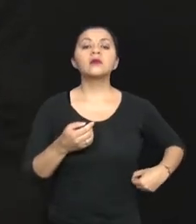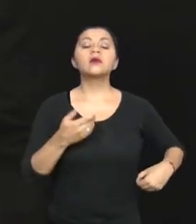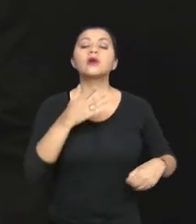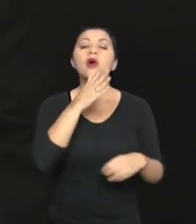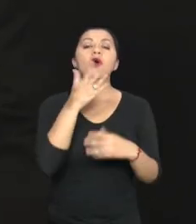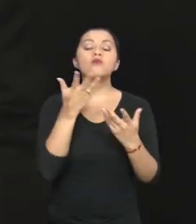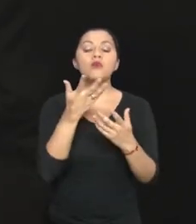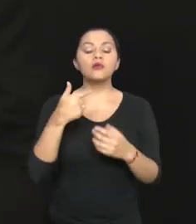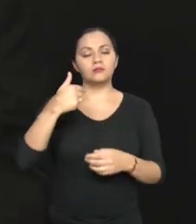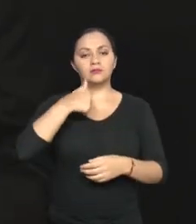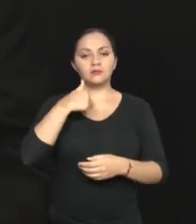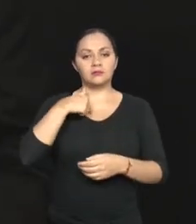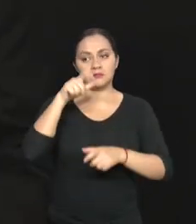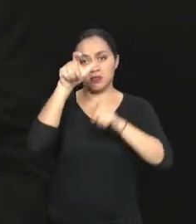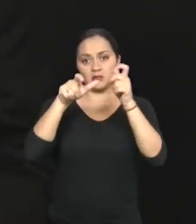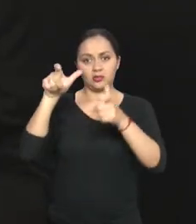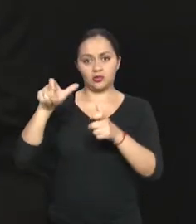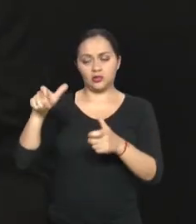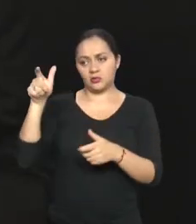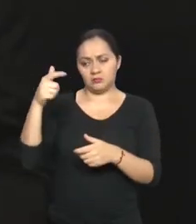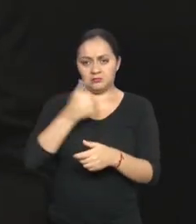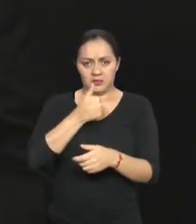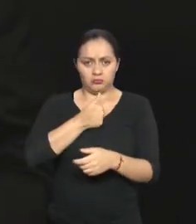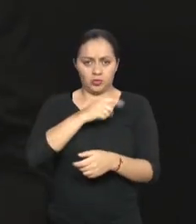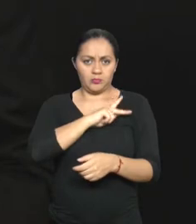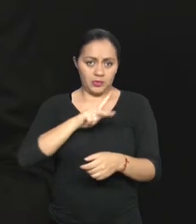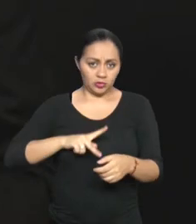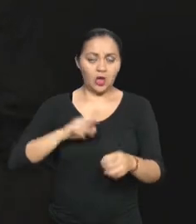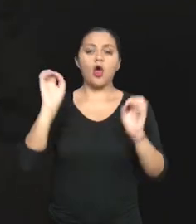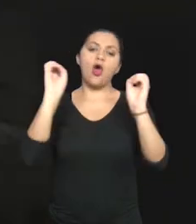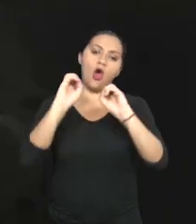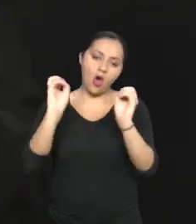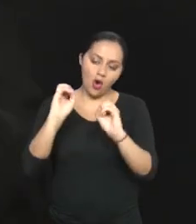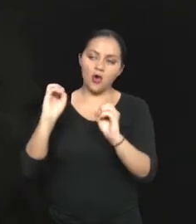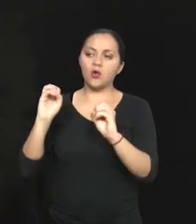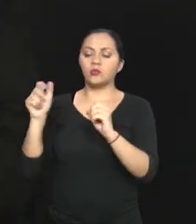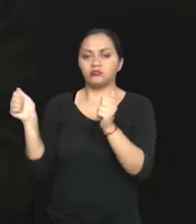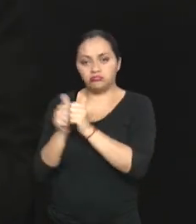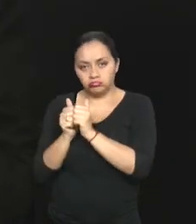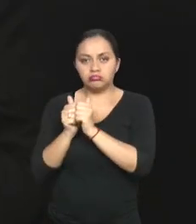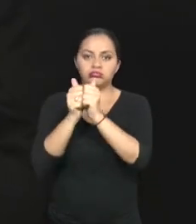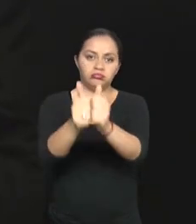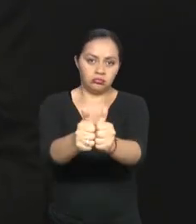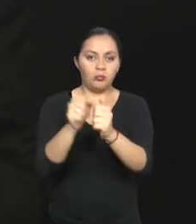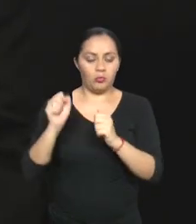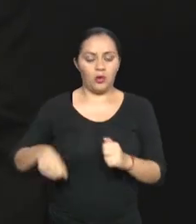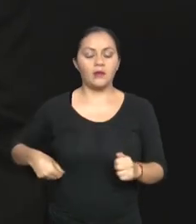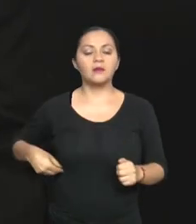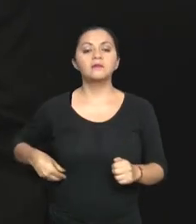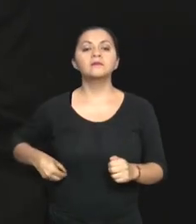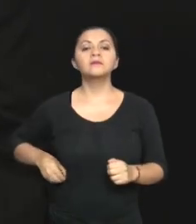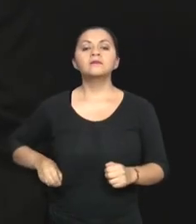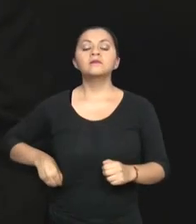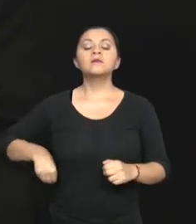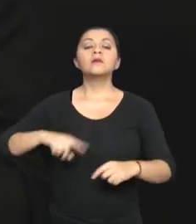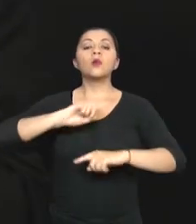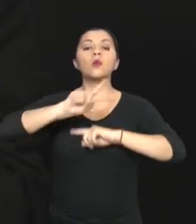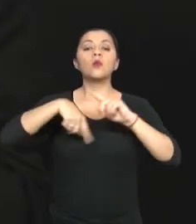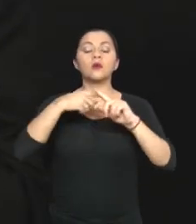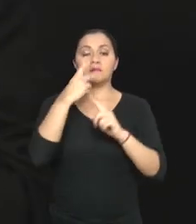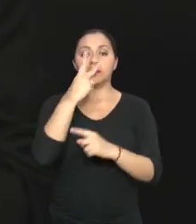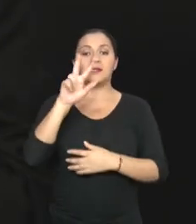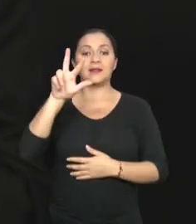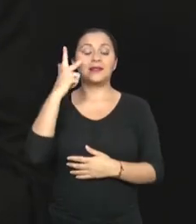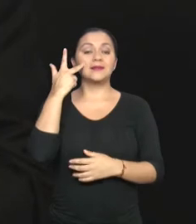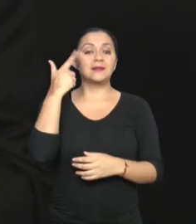representación o la persona interesada directamente. Una vez que nosotros recibimos esa solicitud, en el término de